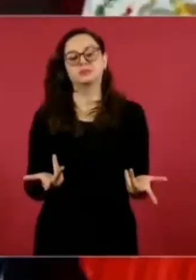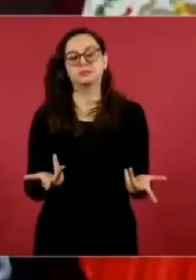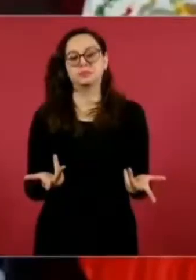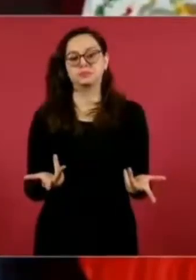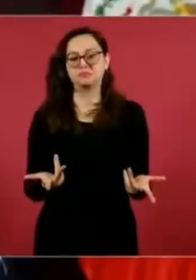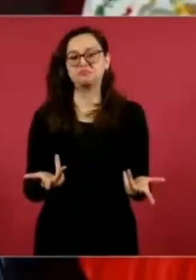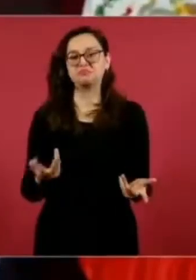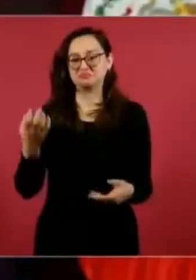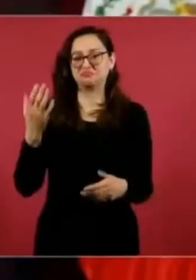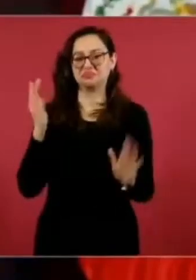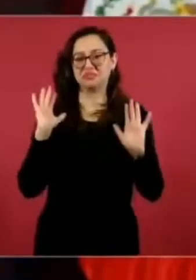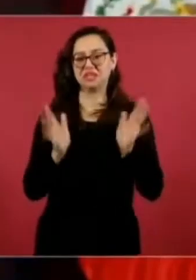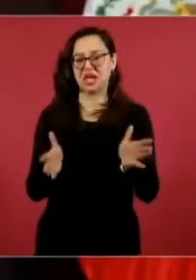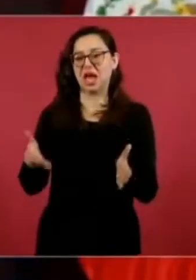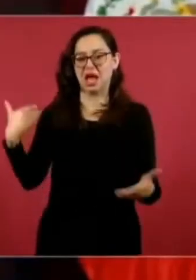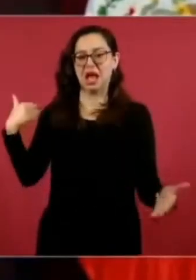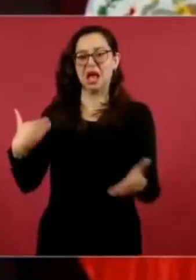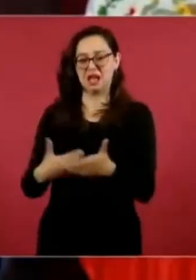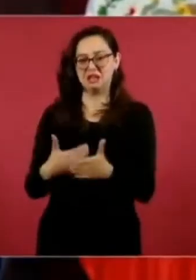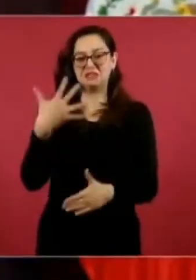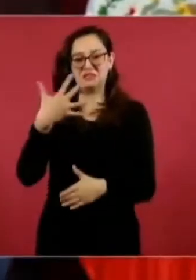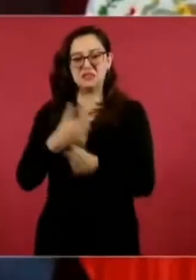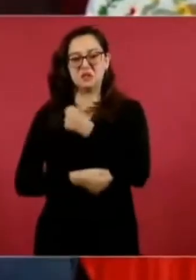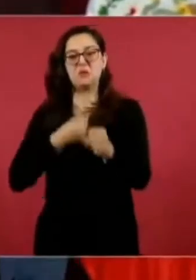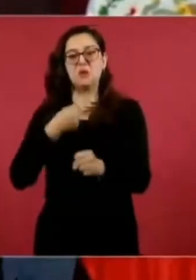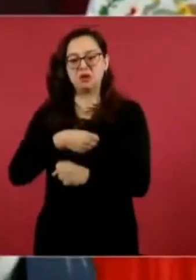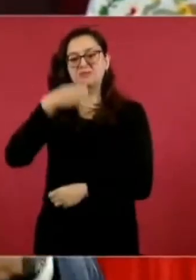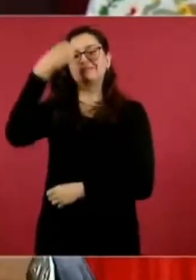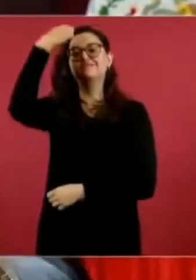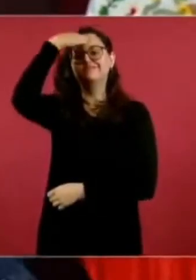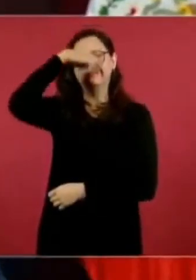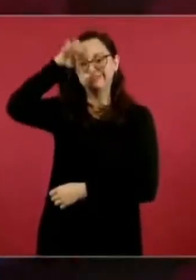experiencia en este tiempo,